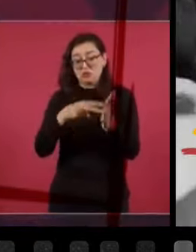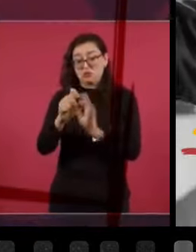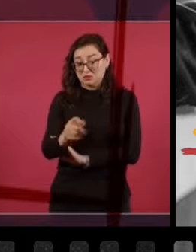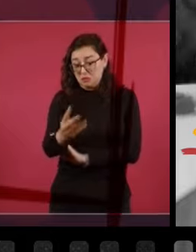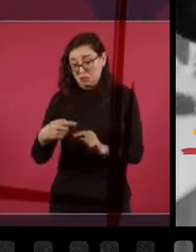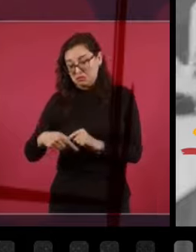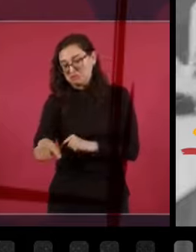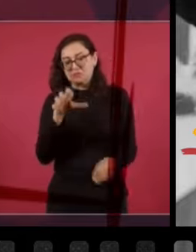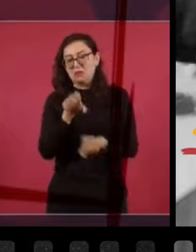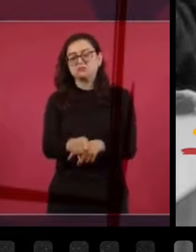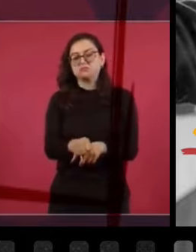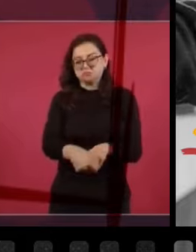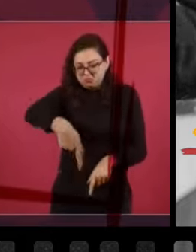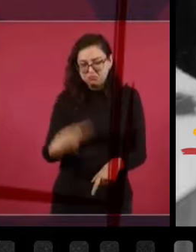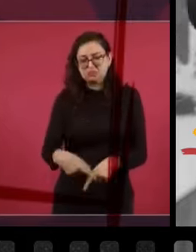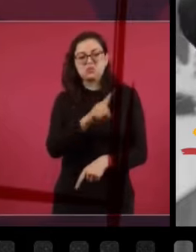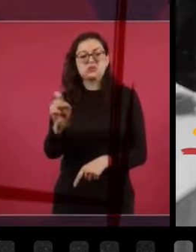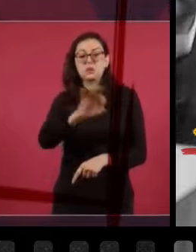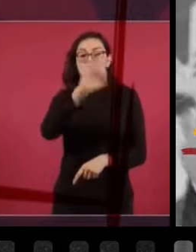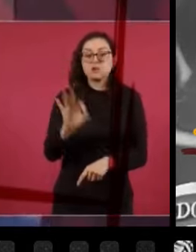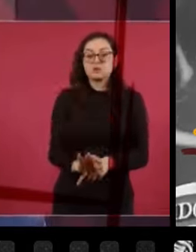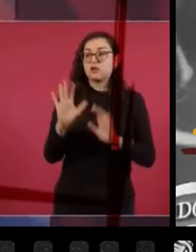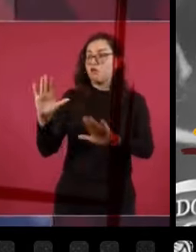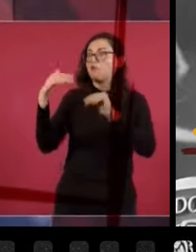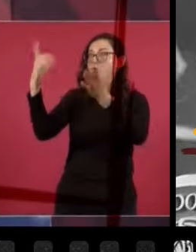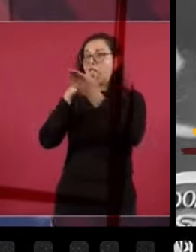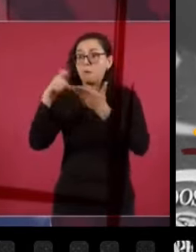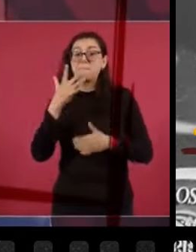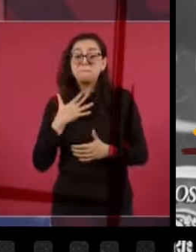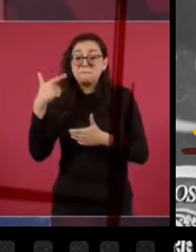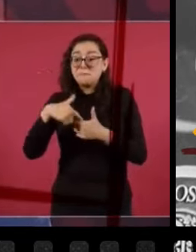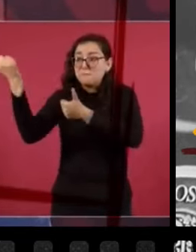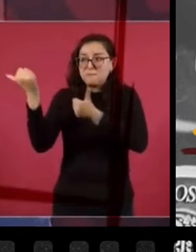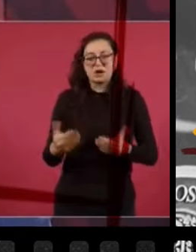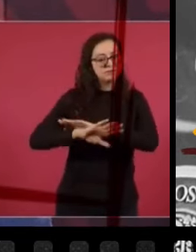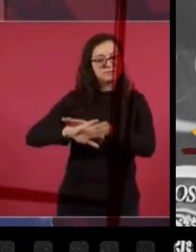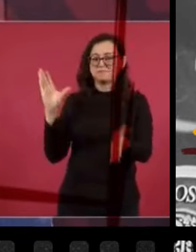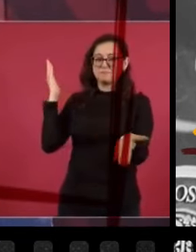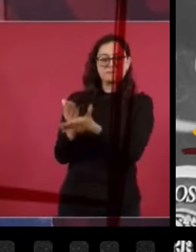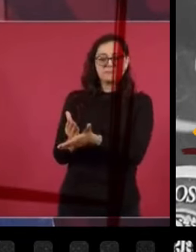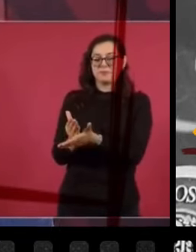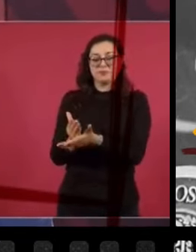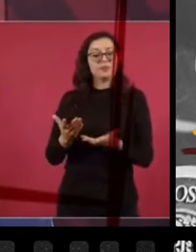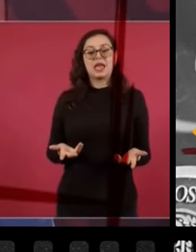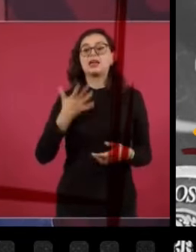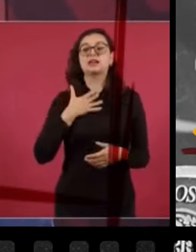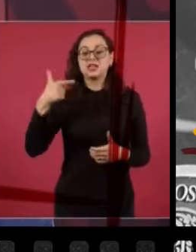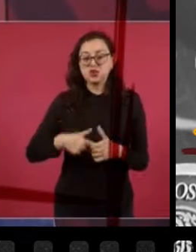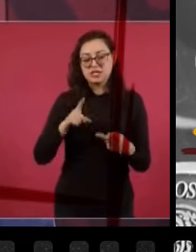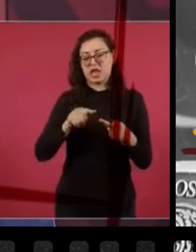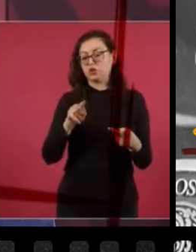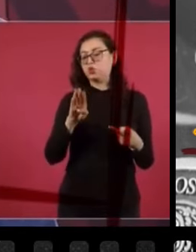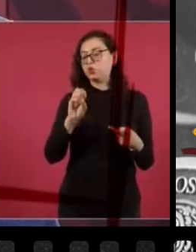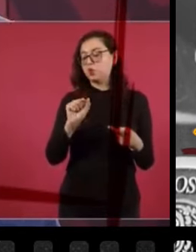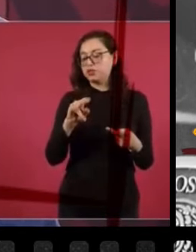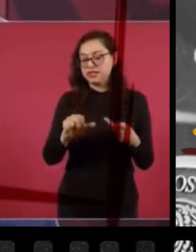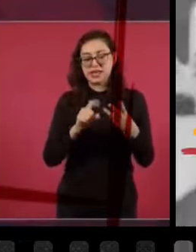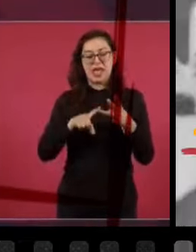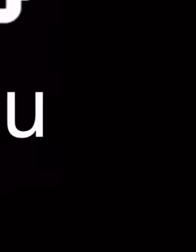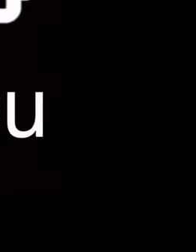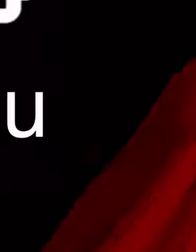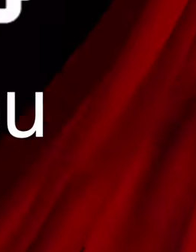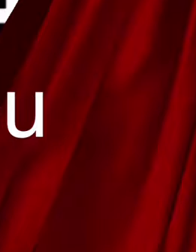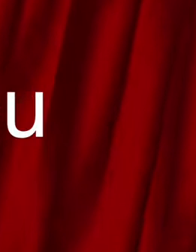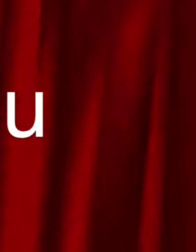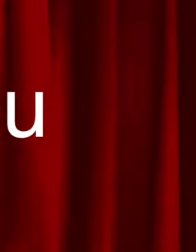casi vamos a estar al 100 por ciento, es decir, no vamos a comprar gasolinas ni turbosina ni diésel en el extranjero.